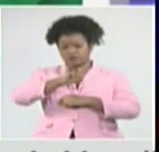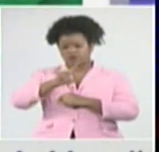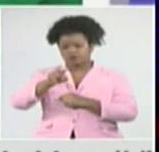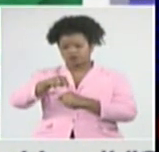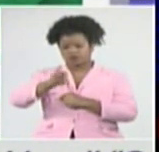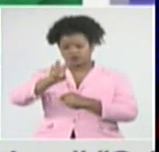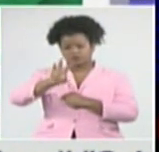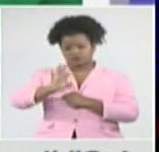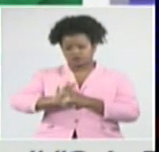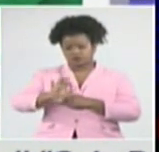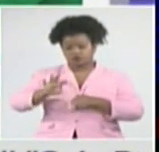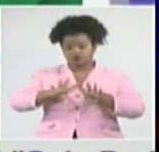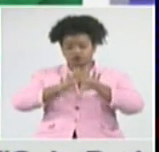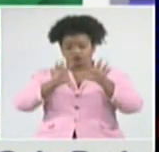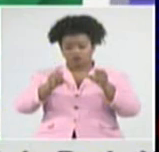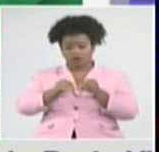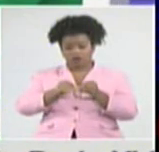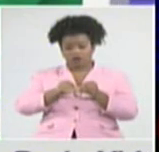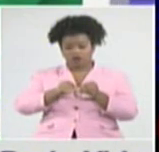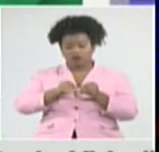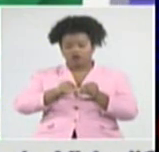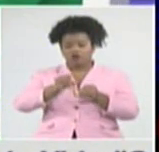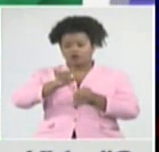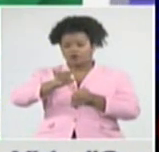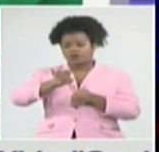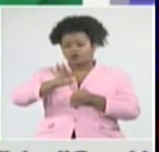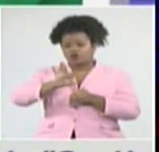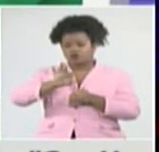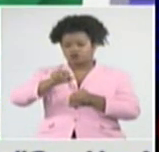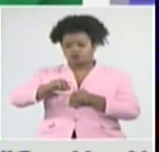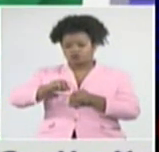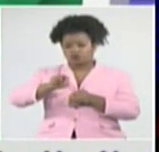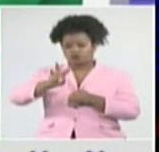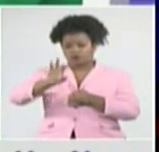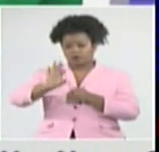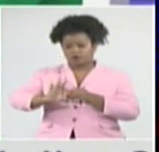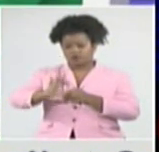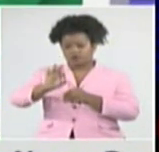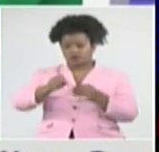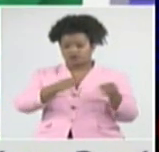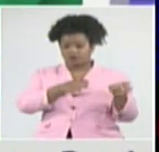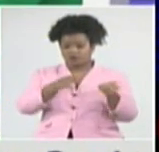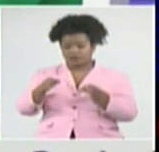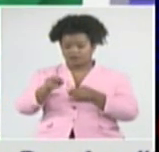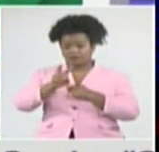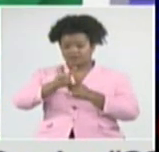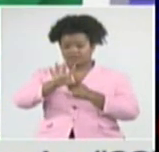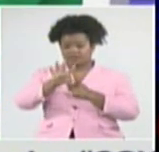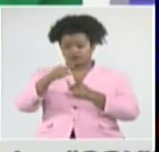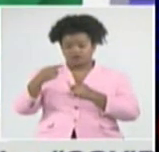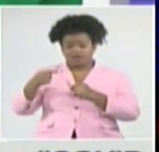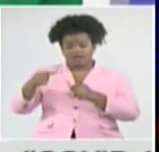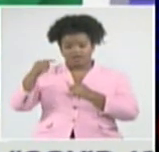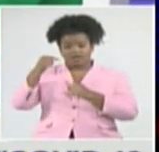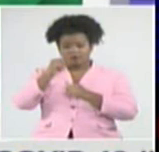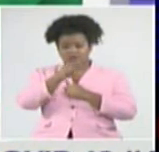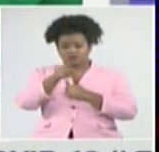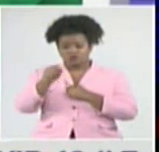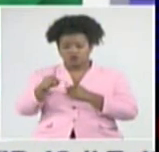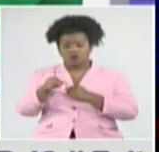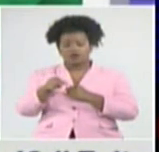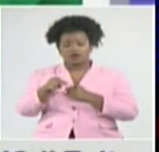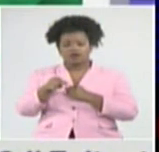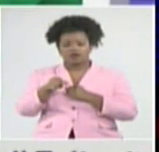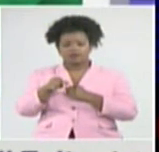es el 98,3%, 25 de los diagnosticados ayer, casos importados a nuestro